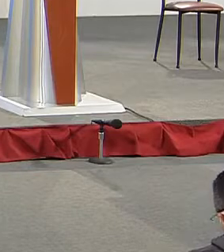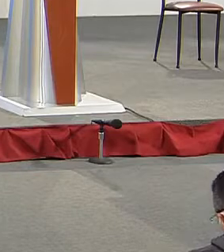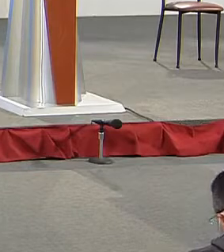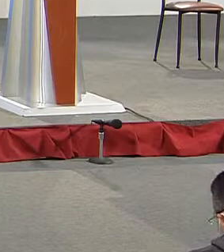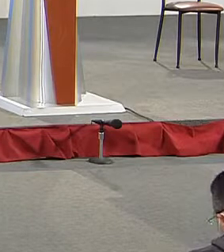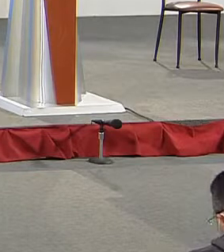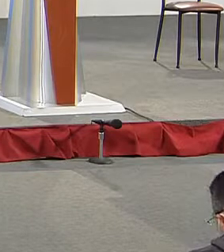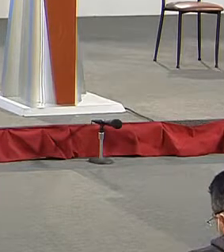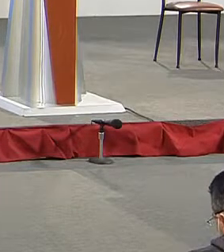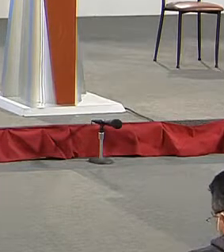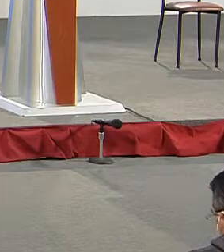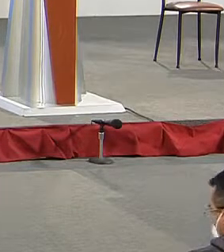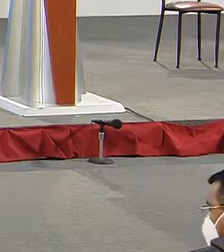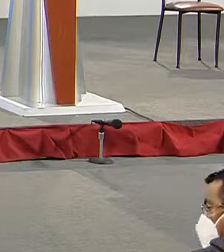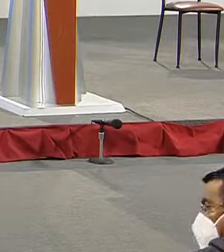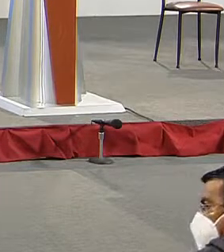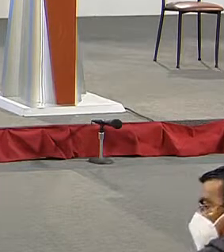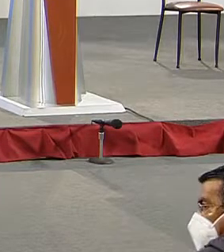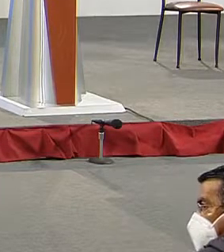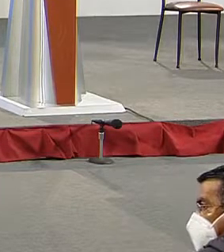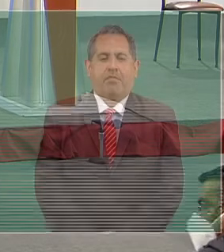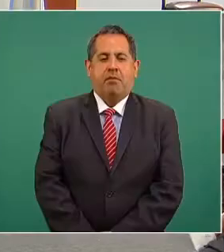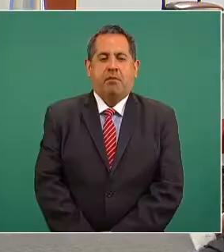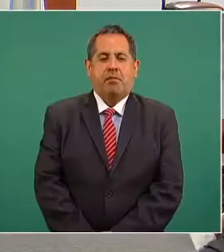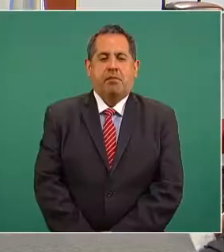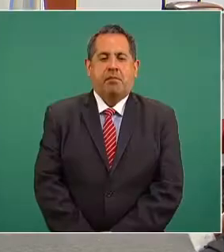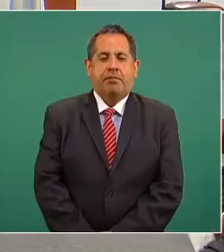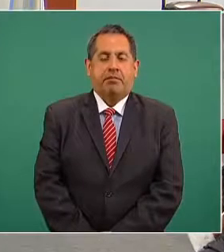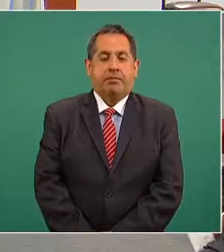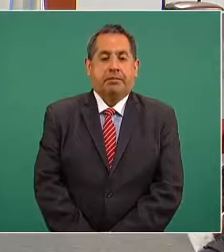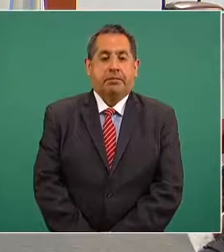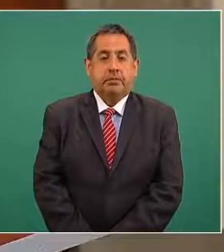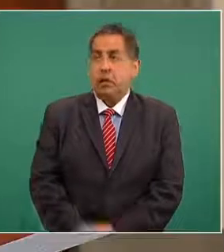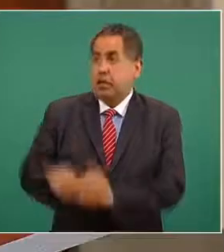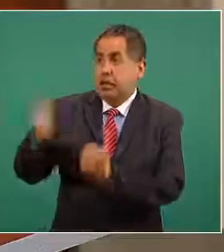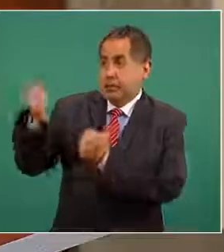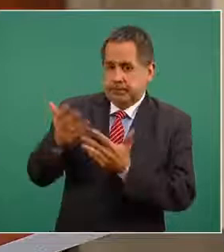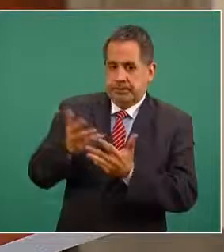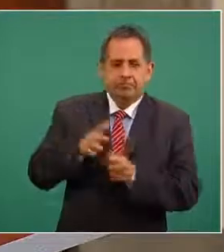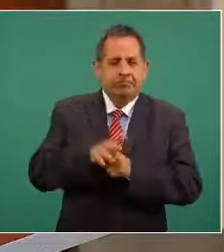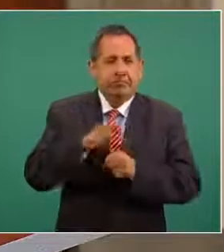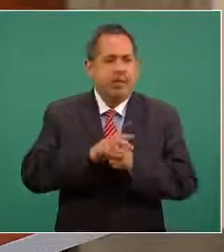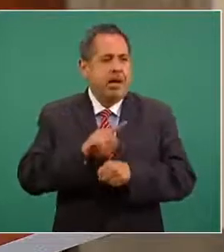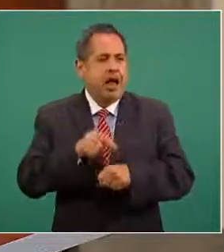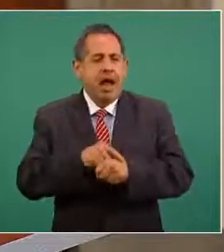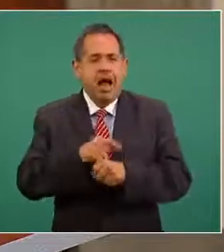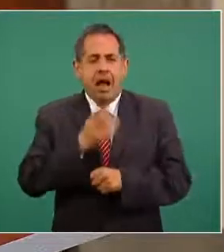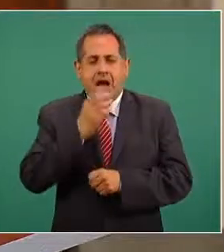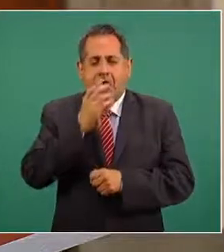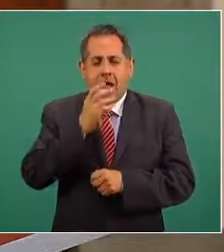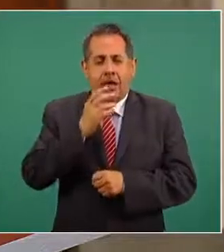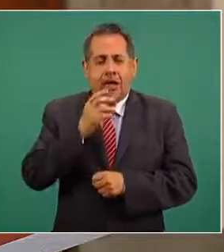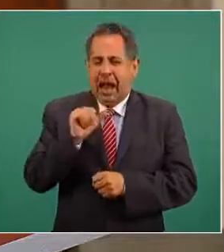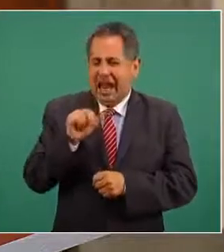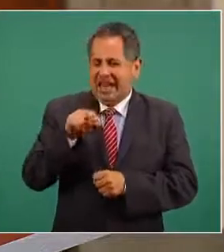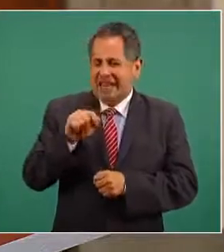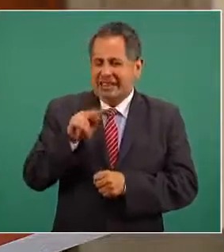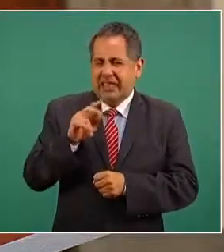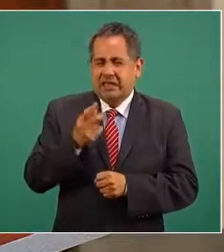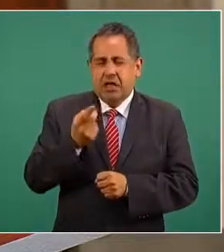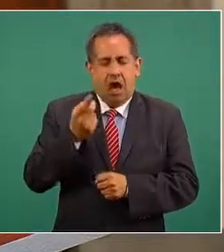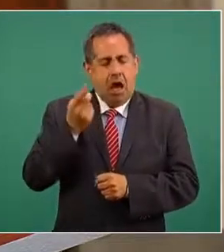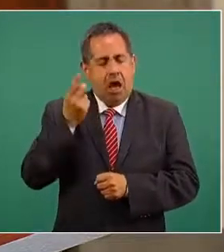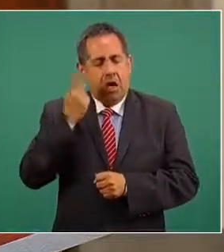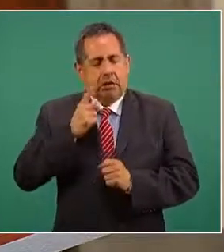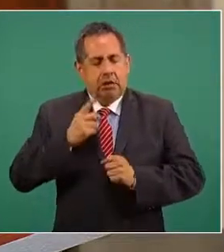de estos medicamentos que tienen que ver fundamentalmente con anestesias para atender a